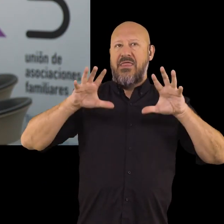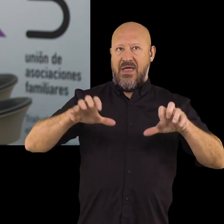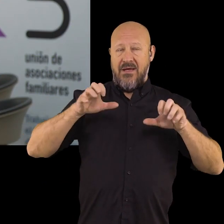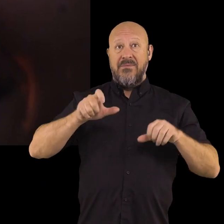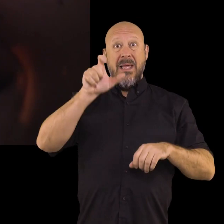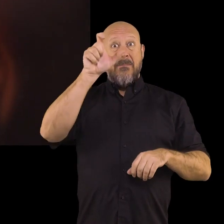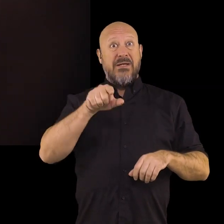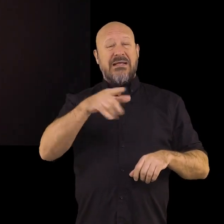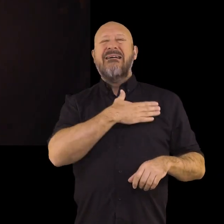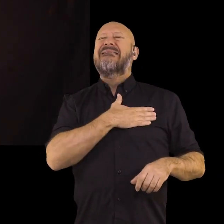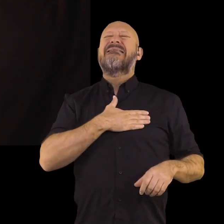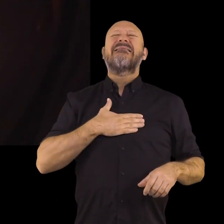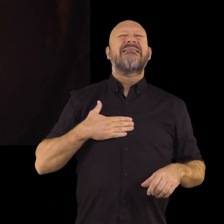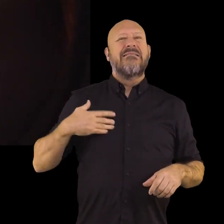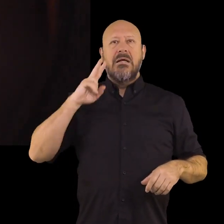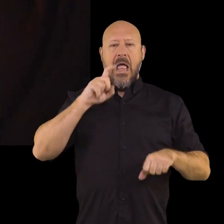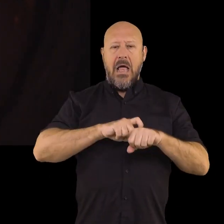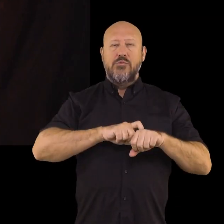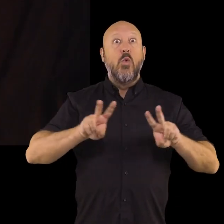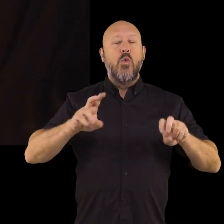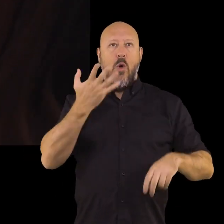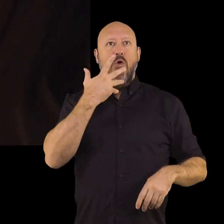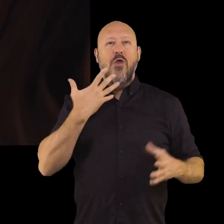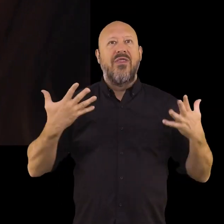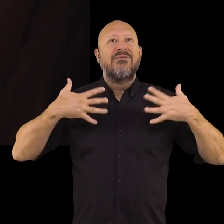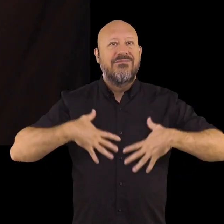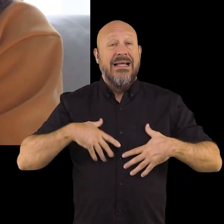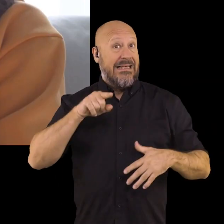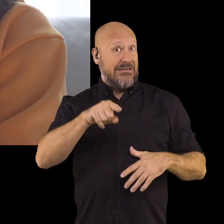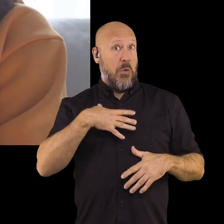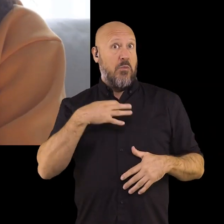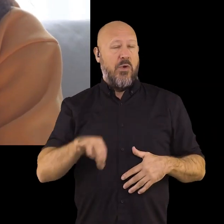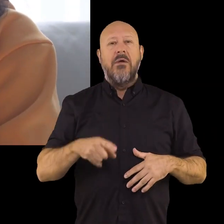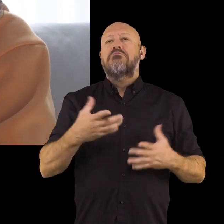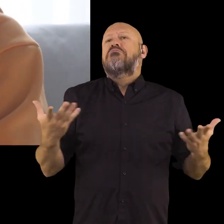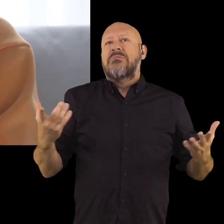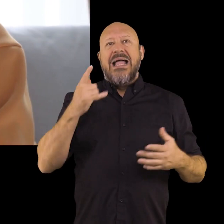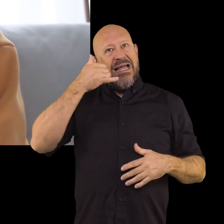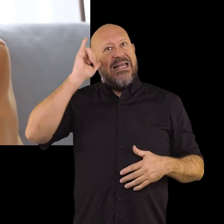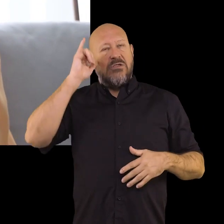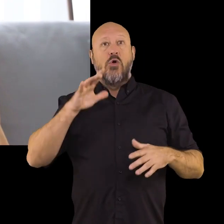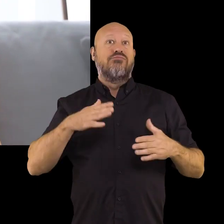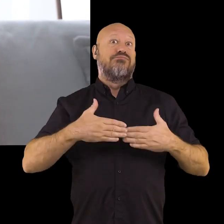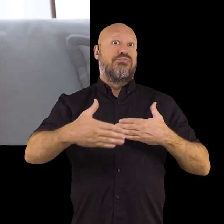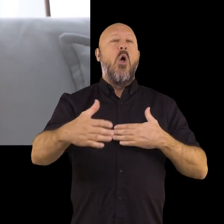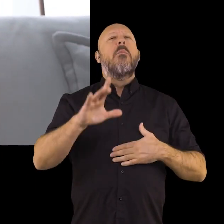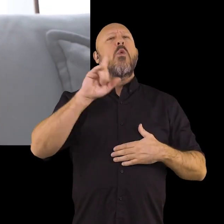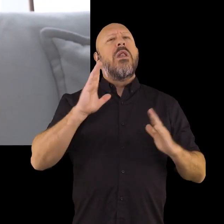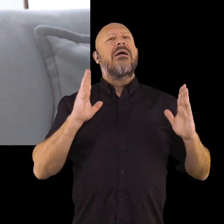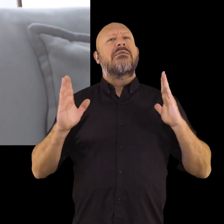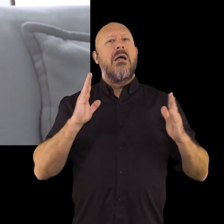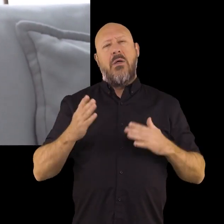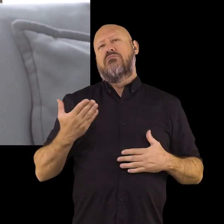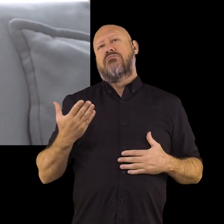aprendizaje, donde la persona trata de conocer nuevos aspectos. Esto puede implicar que asumamos riesgos, pero también